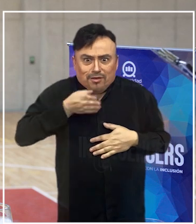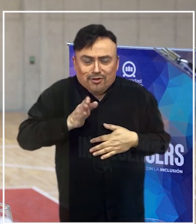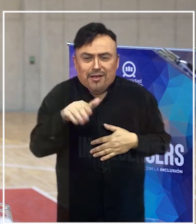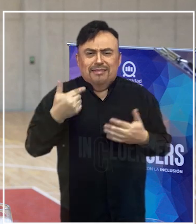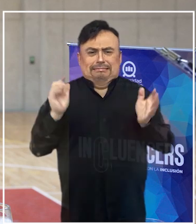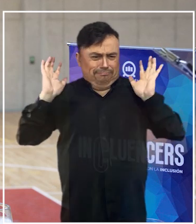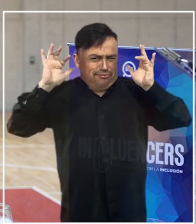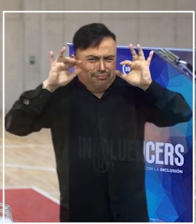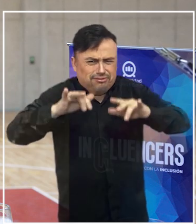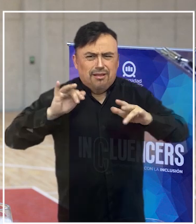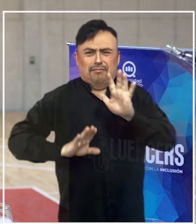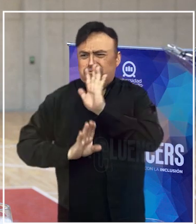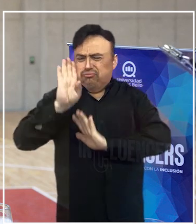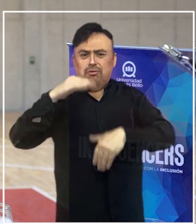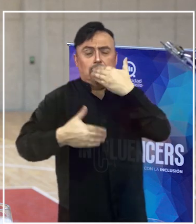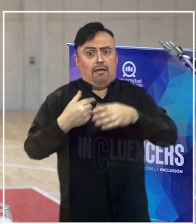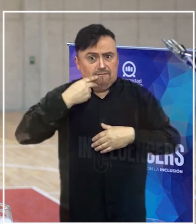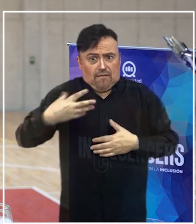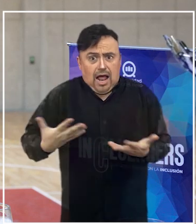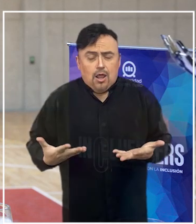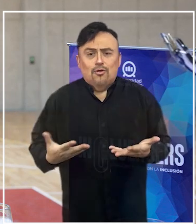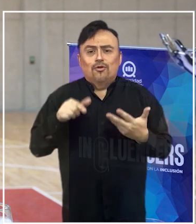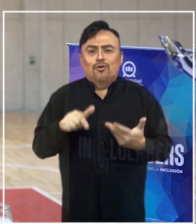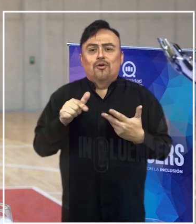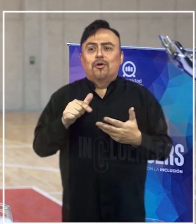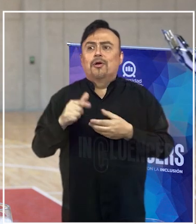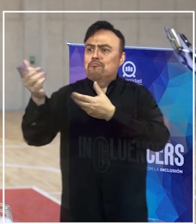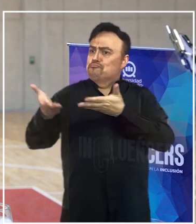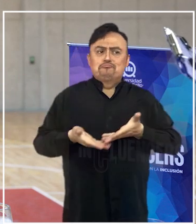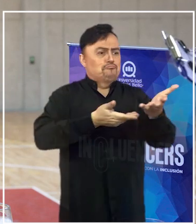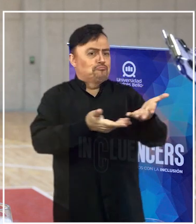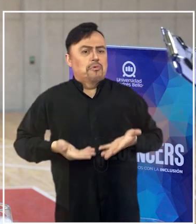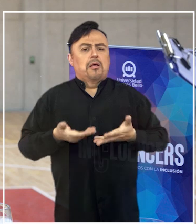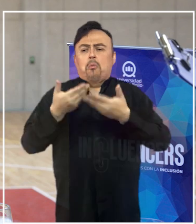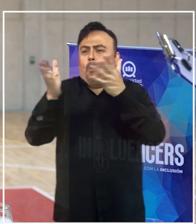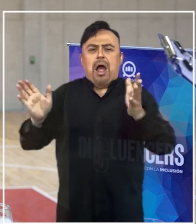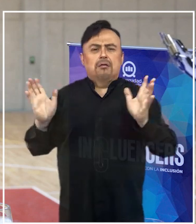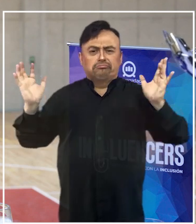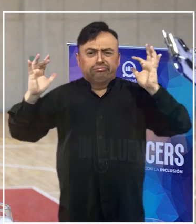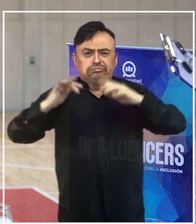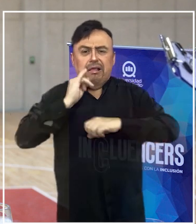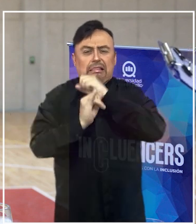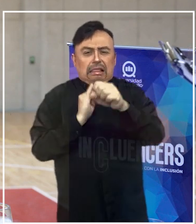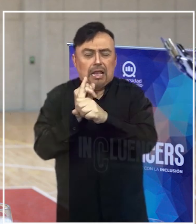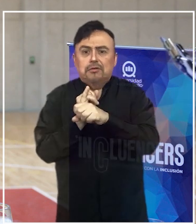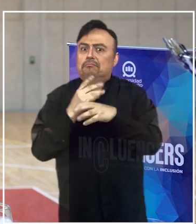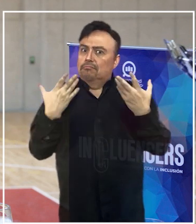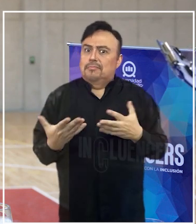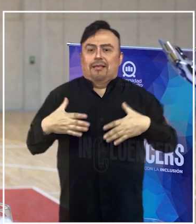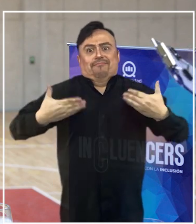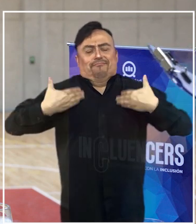megaeventos es muy valioso. El poder seguir siendo anfitriones de eventos internacionales nos motiva enormemente.